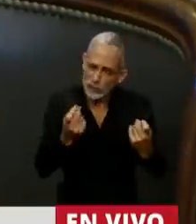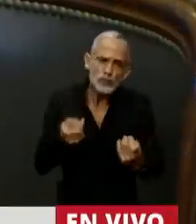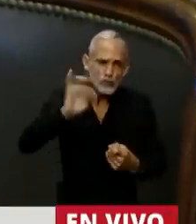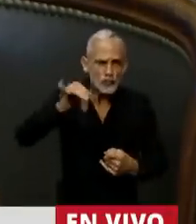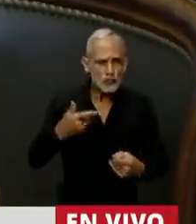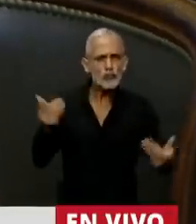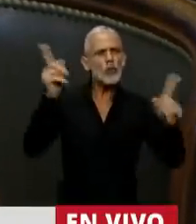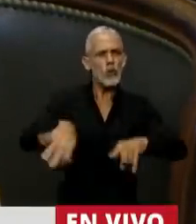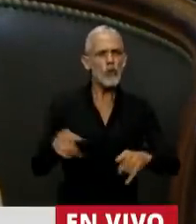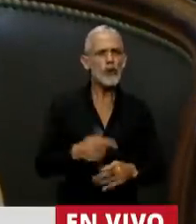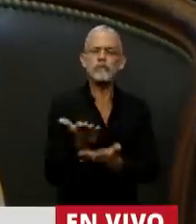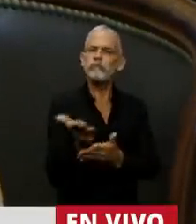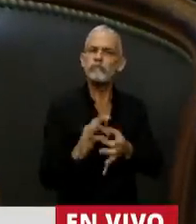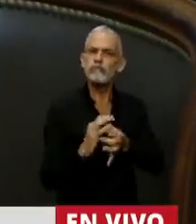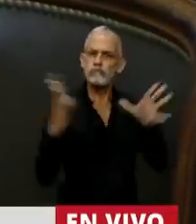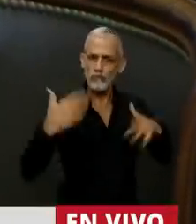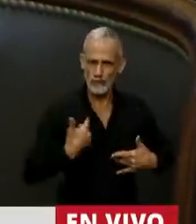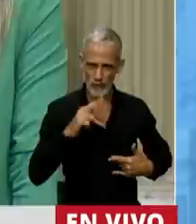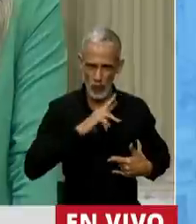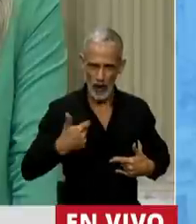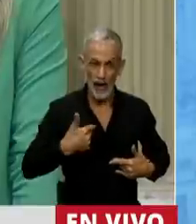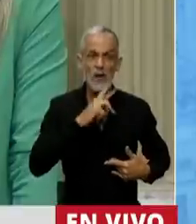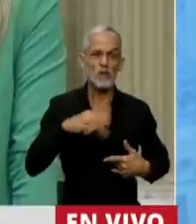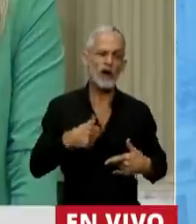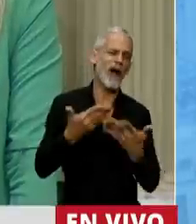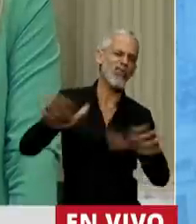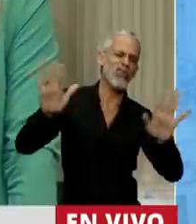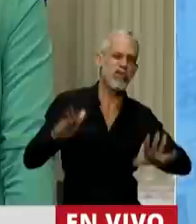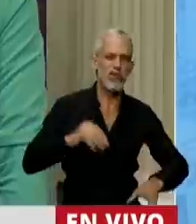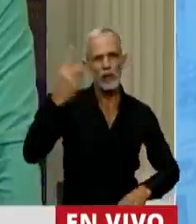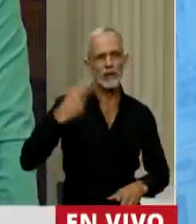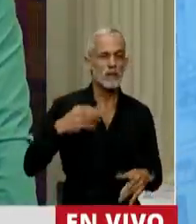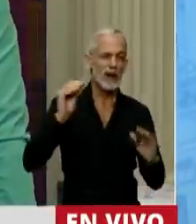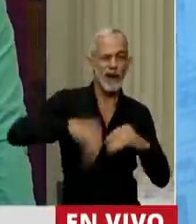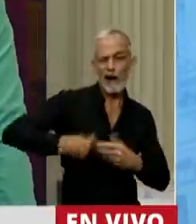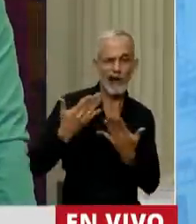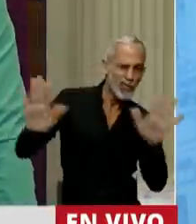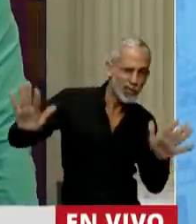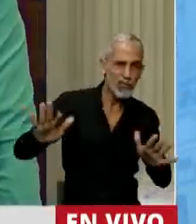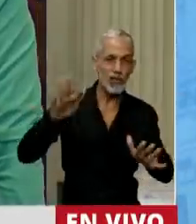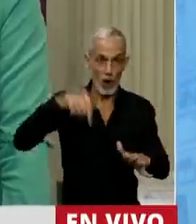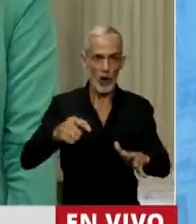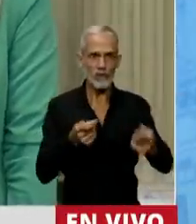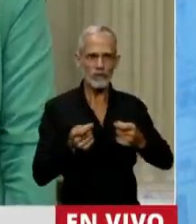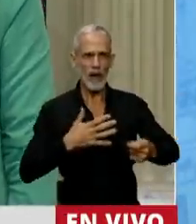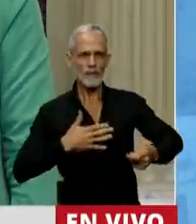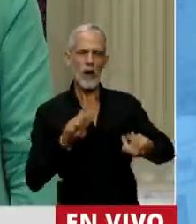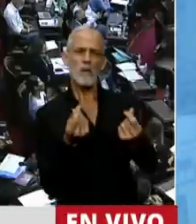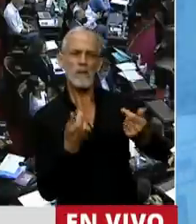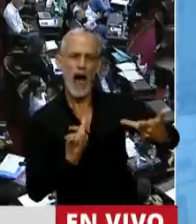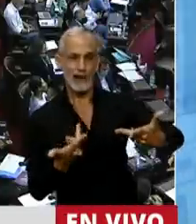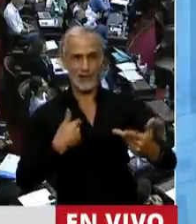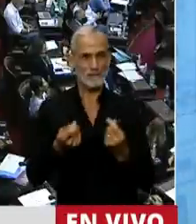reclamar por nuestra autonomía. Si las mujeres se hubiesen rendido al primer intento, hoy no podríamos administrar nuestro patrimonio.